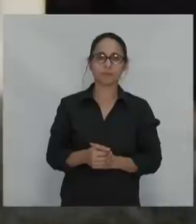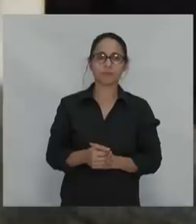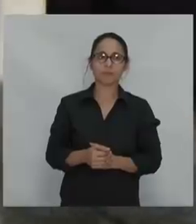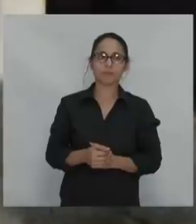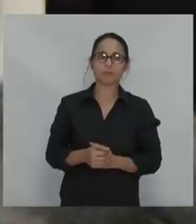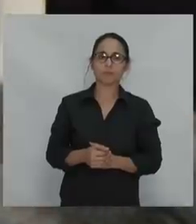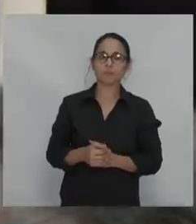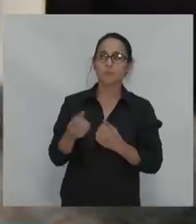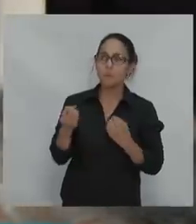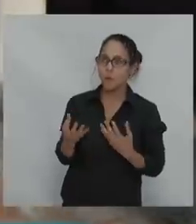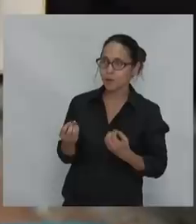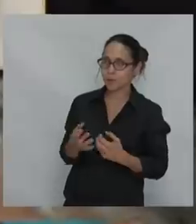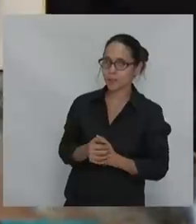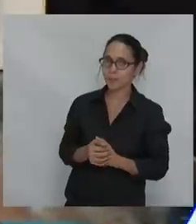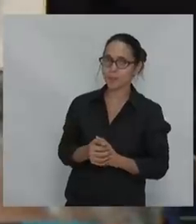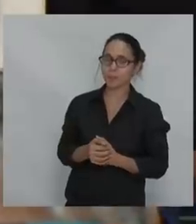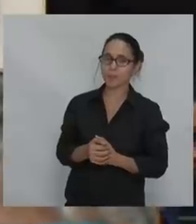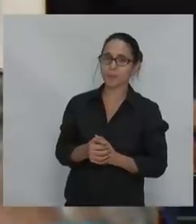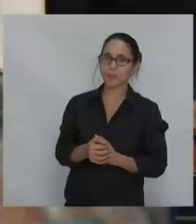hay hay